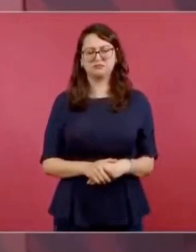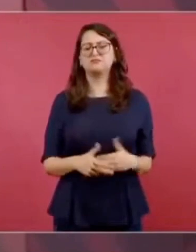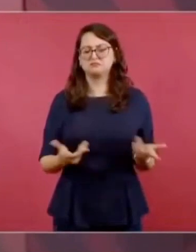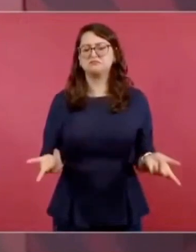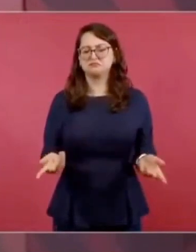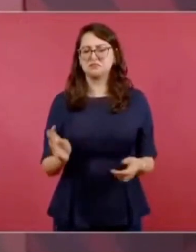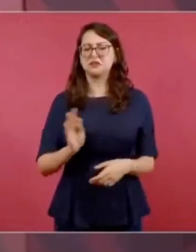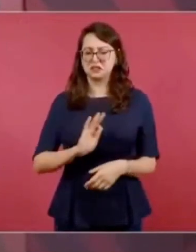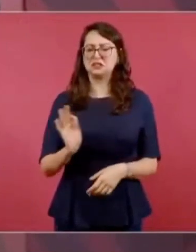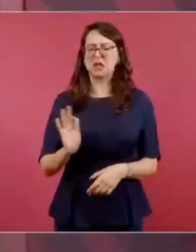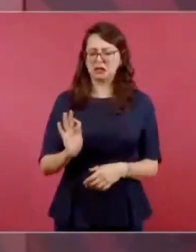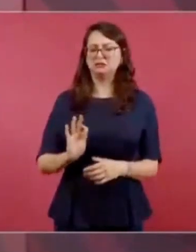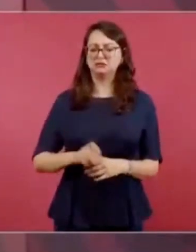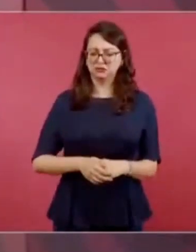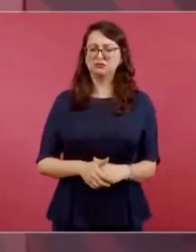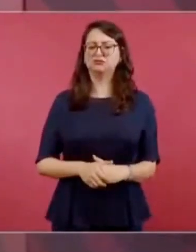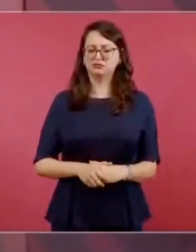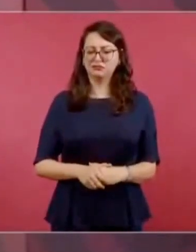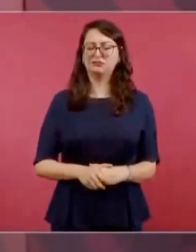todo eso.